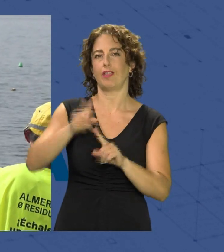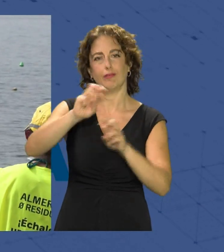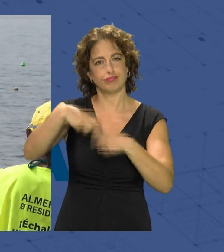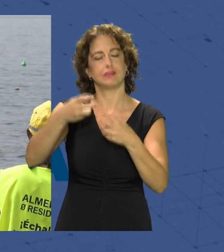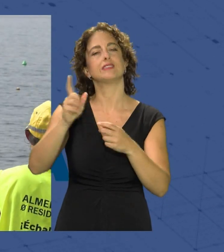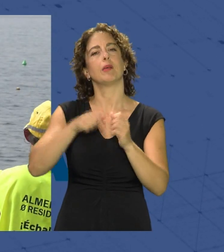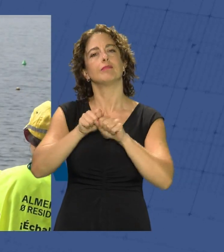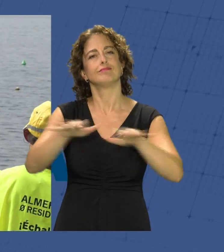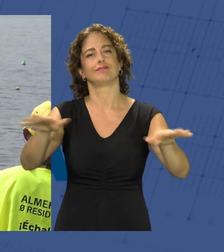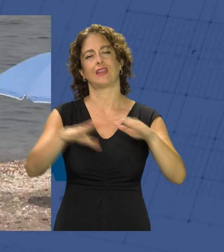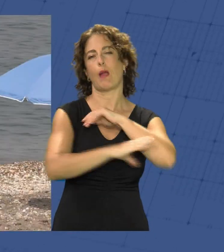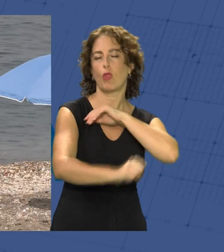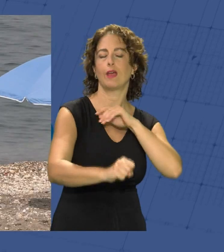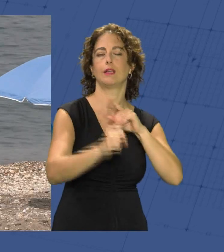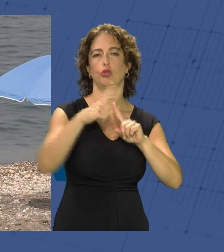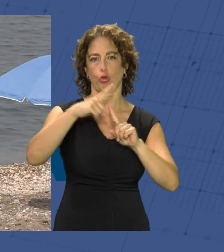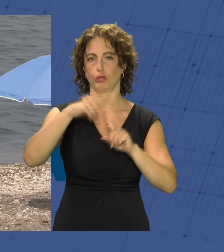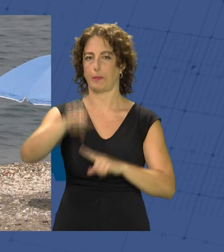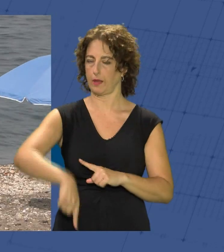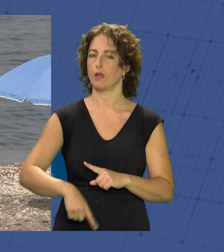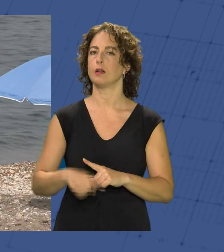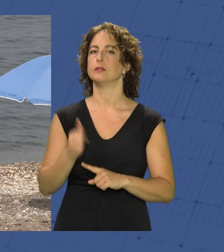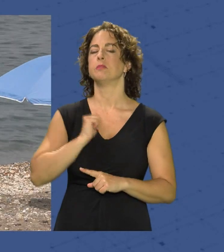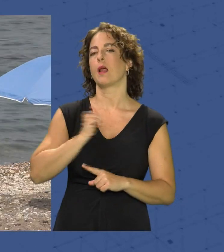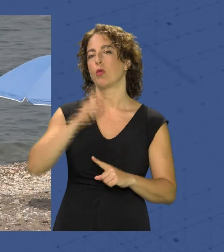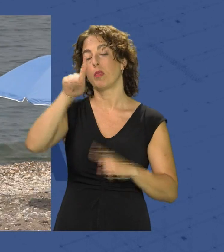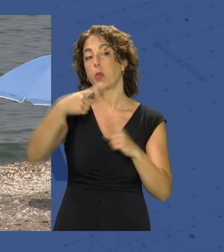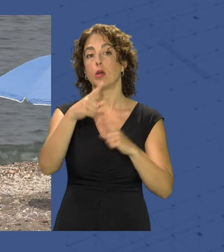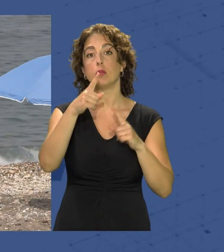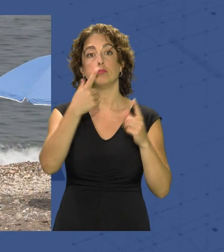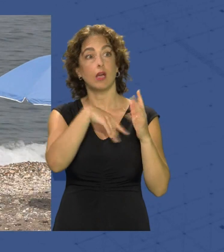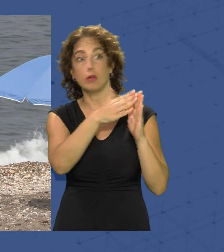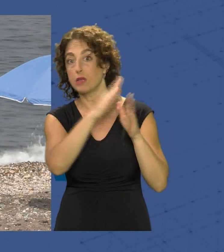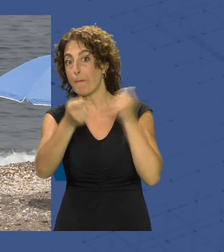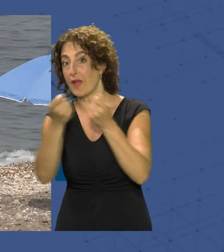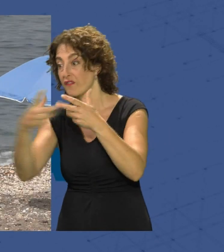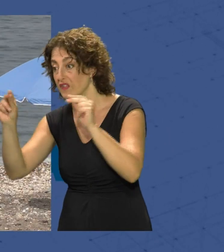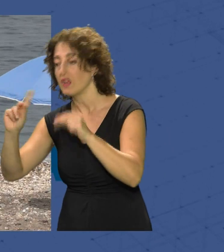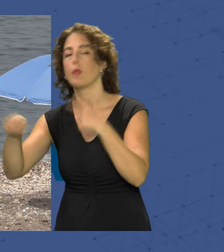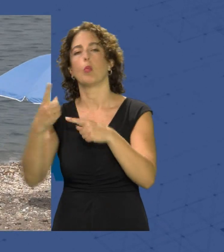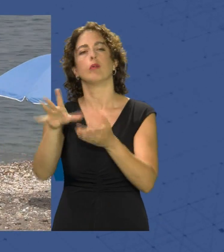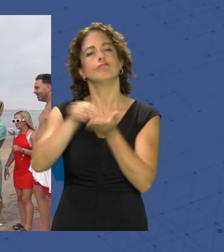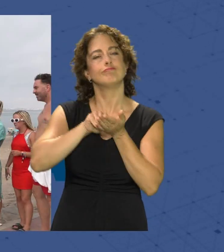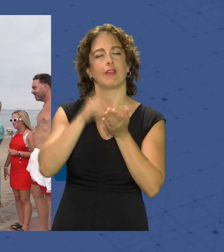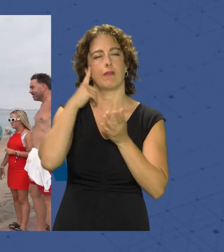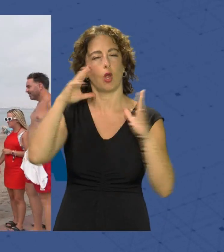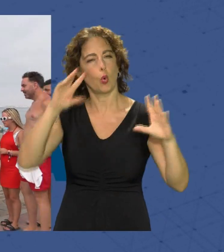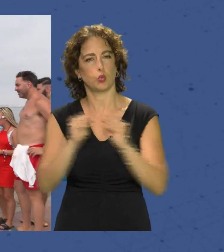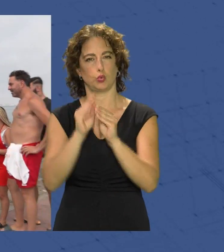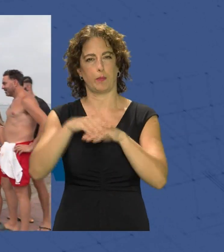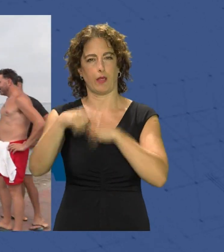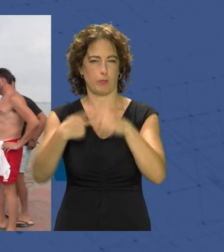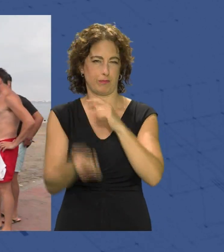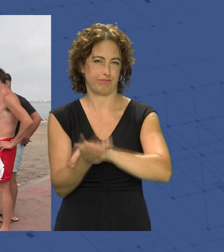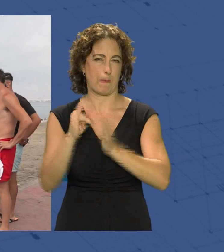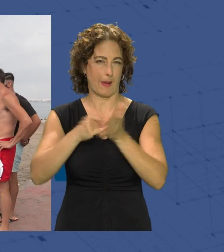también a Cabo de Gata y El Toyo y de la que se espera sacar conclusiones para la puesta en marcha de un plan anticolillas más ambicioso para el conjunto de las playas de